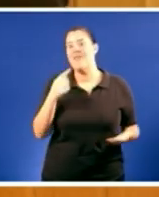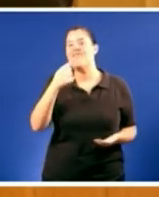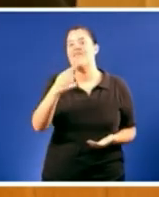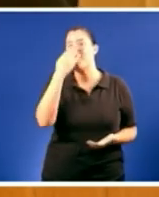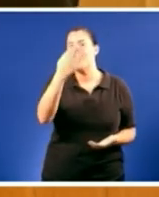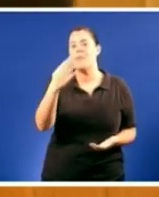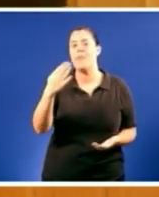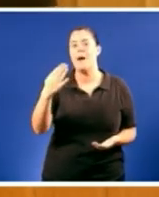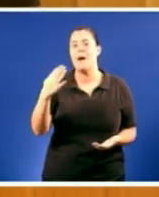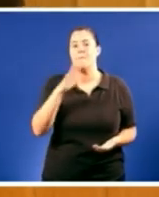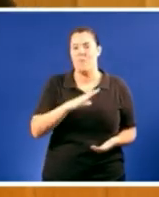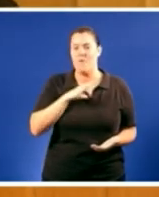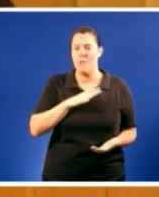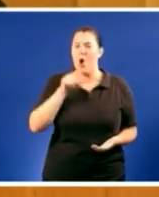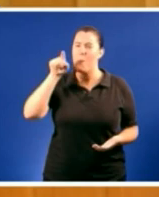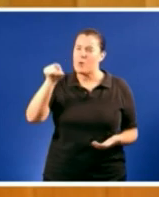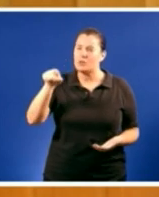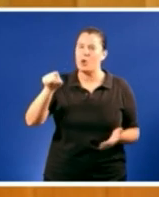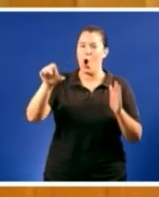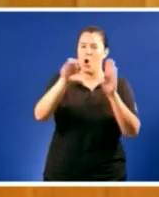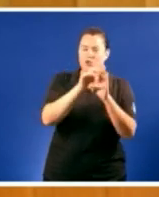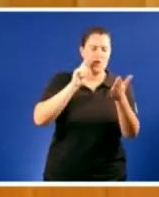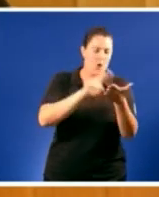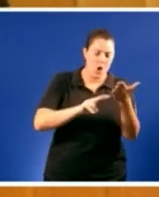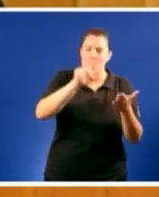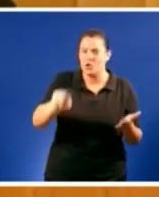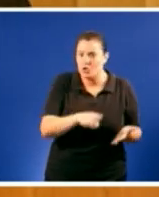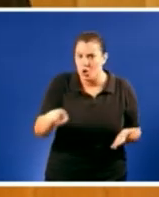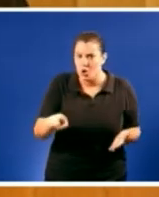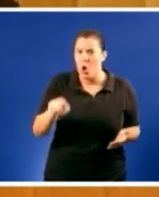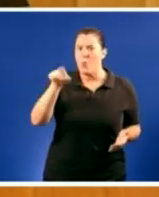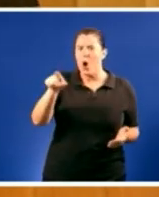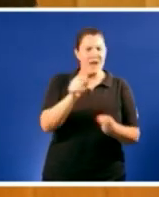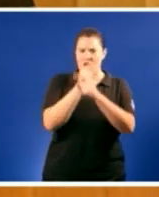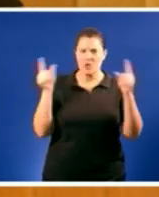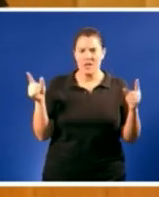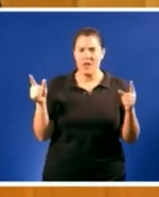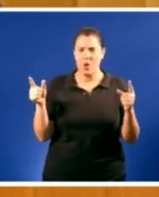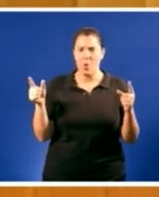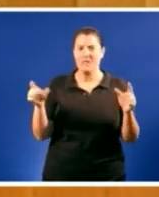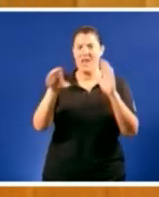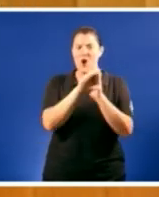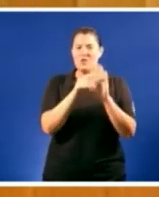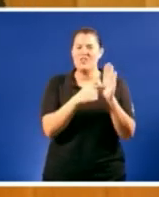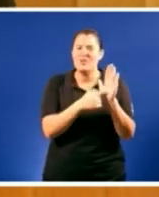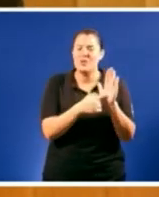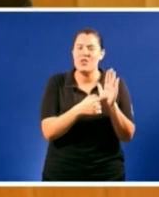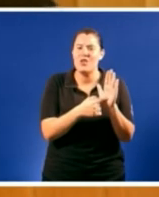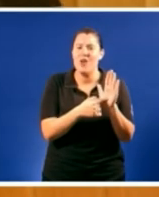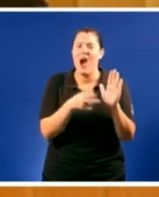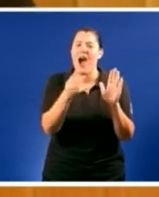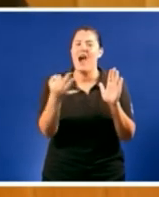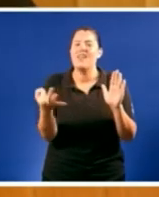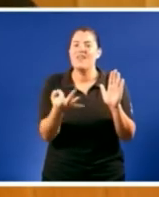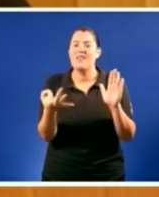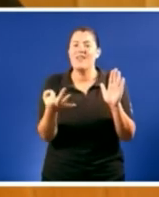Constitución vostede ainda non se enterou de que o único que queda da Constitución é iso de que